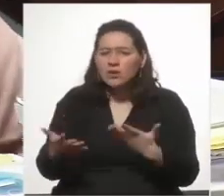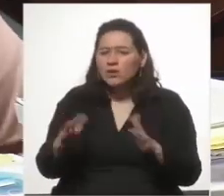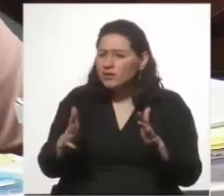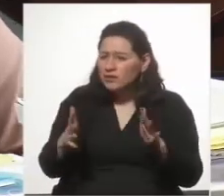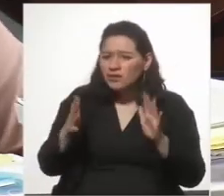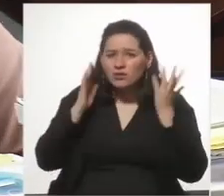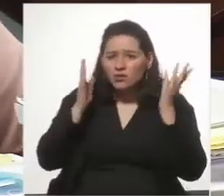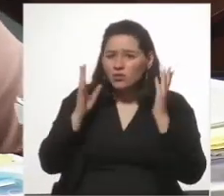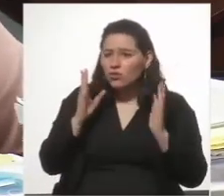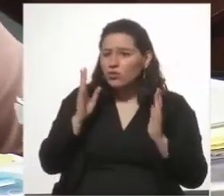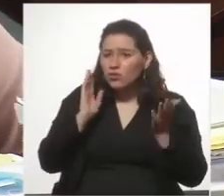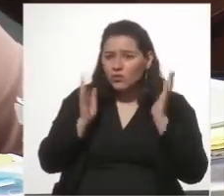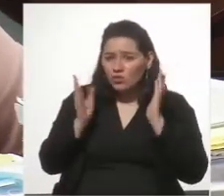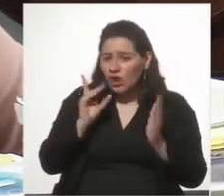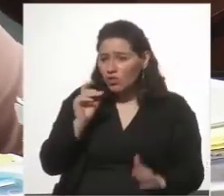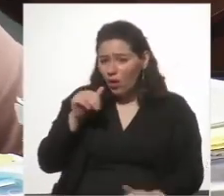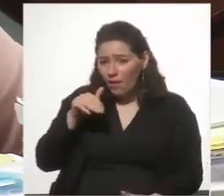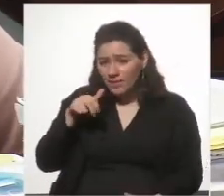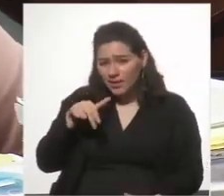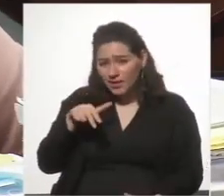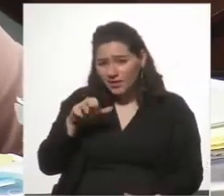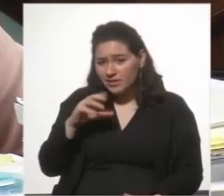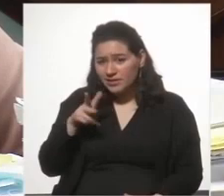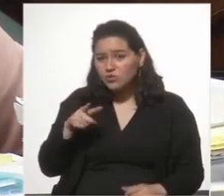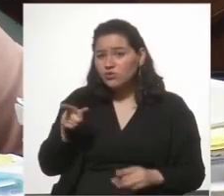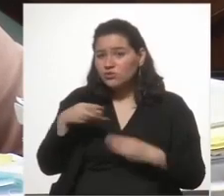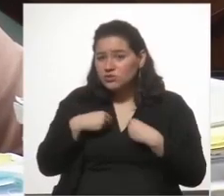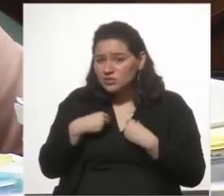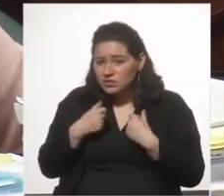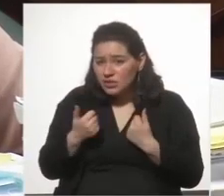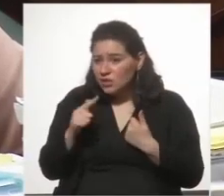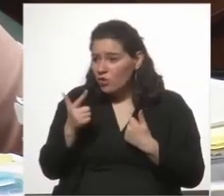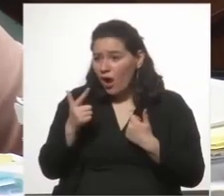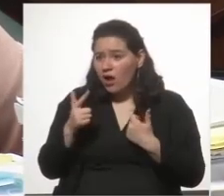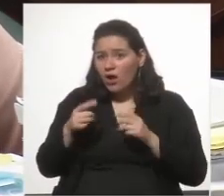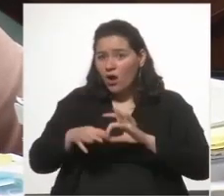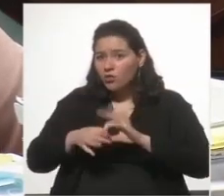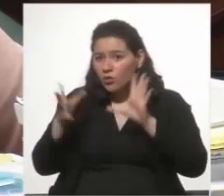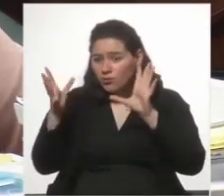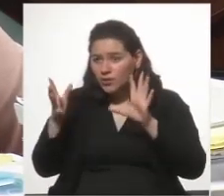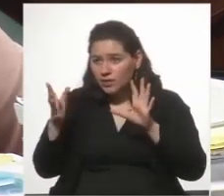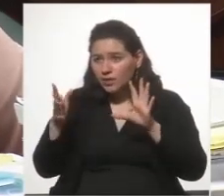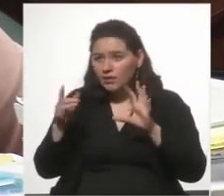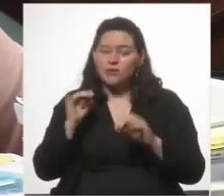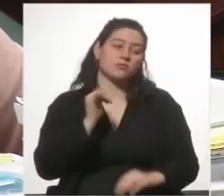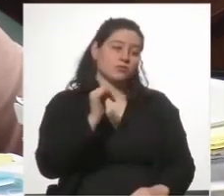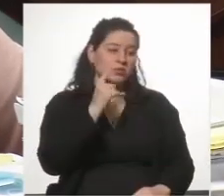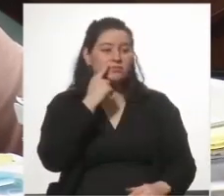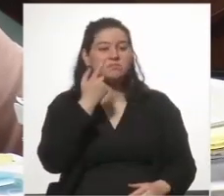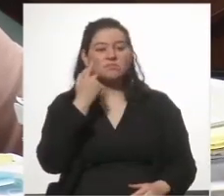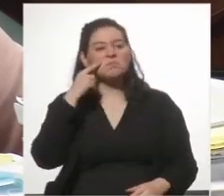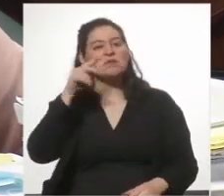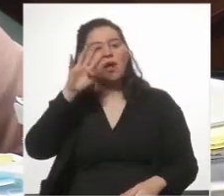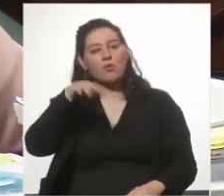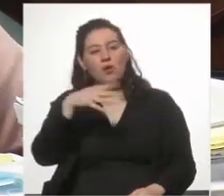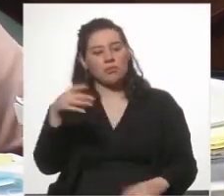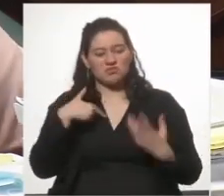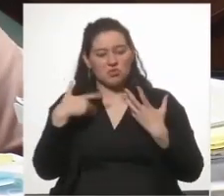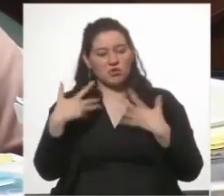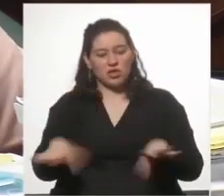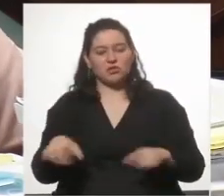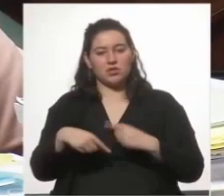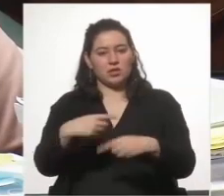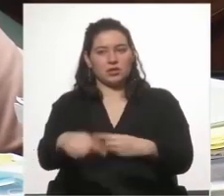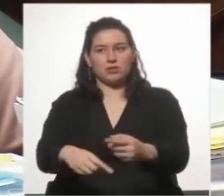doctora Domenech, ¿usted en este momento siente que los fiscales no tienen autonomía técnica? Los invito a que entren a la página, porque yo no quiero seguir